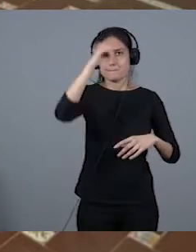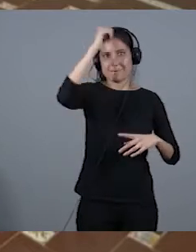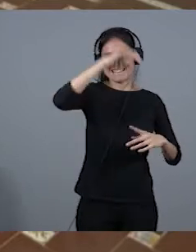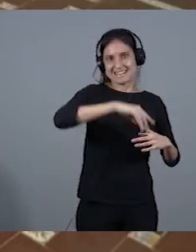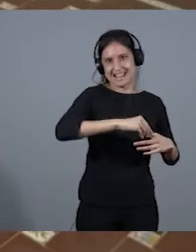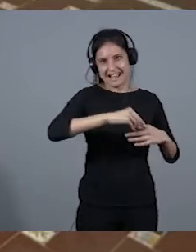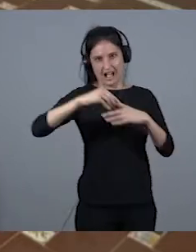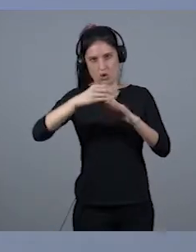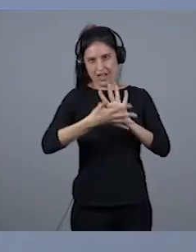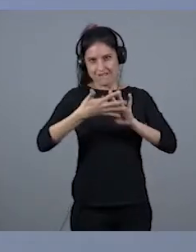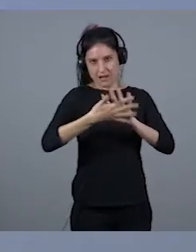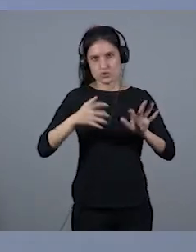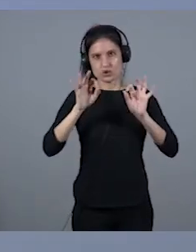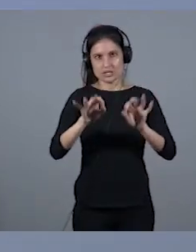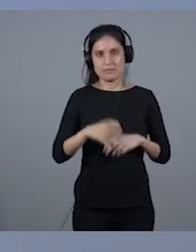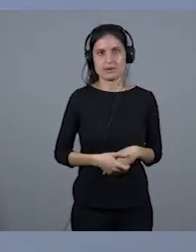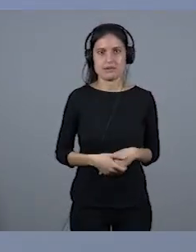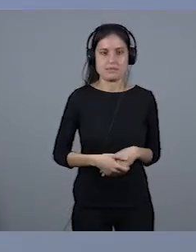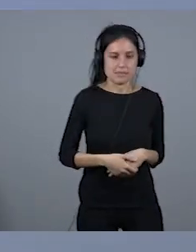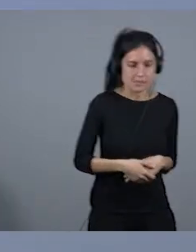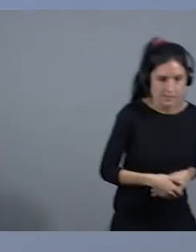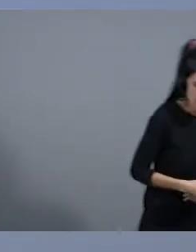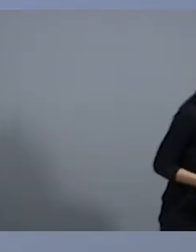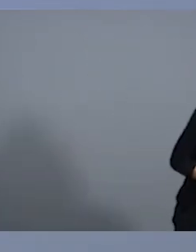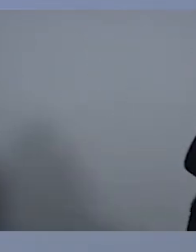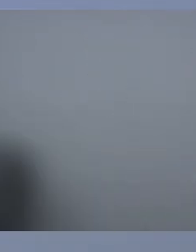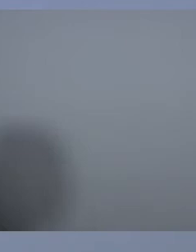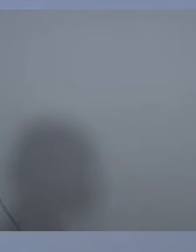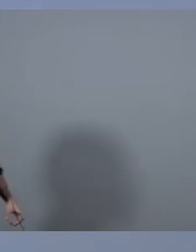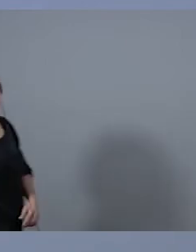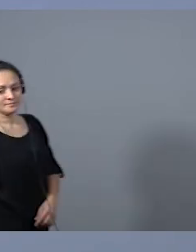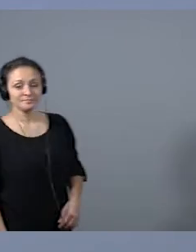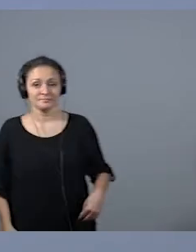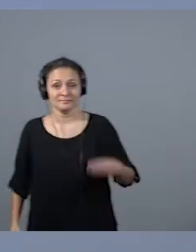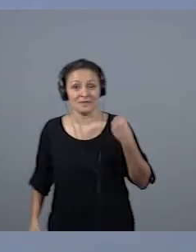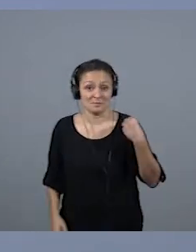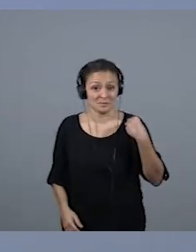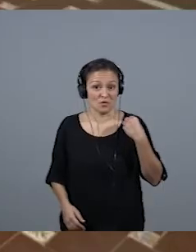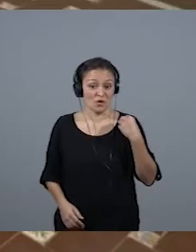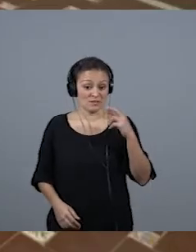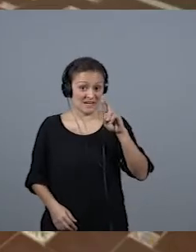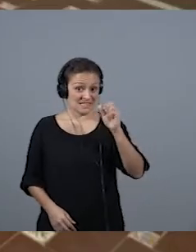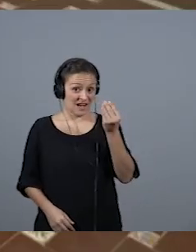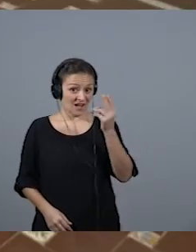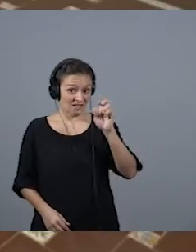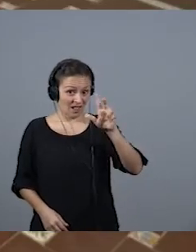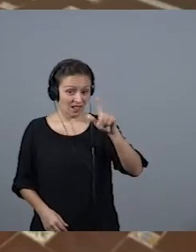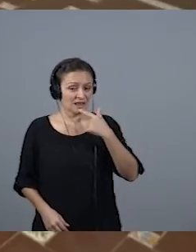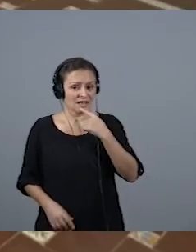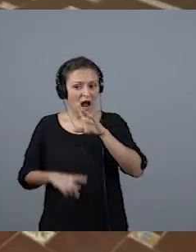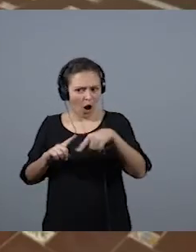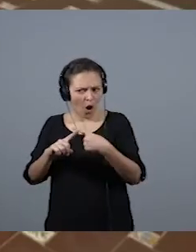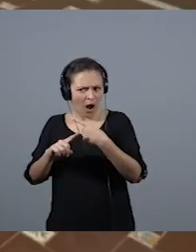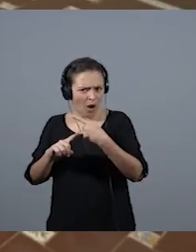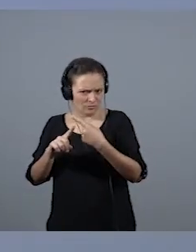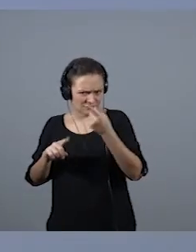antes diciendo Raquel, y uniendo a lo que dice Chicha de la Mujer, yo la verdad es me siento una privilegiada, porque es verdad que durante mucho tiempo navegué